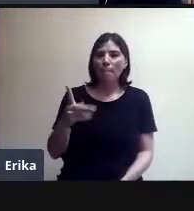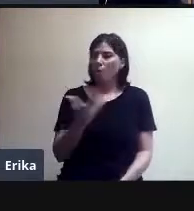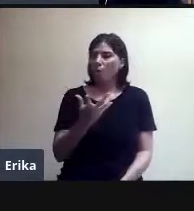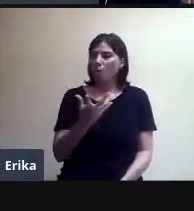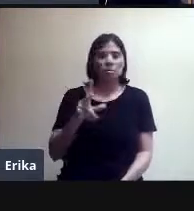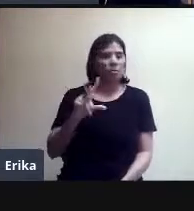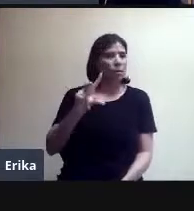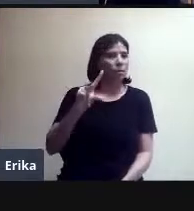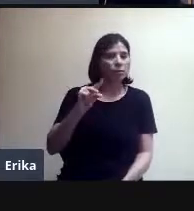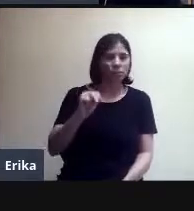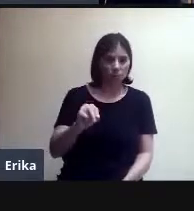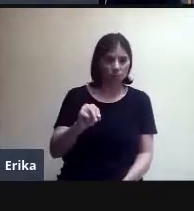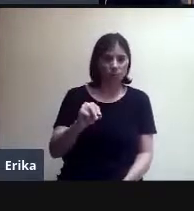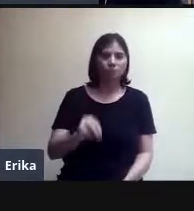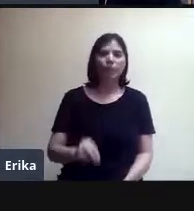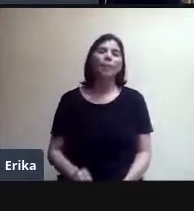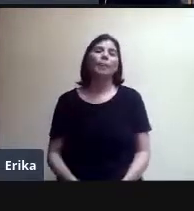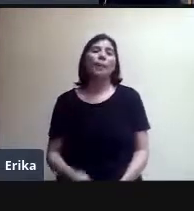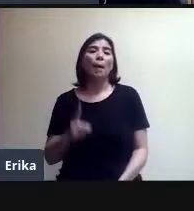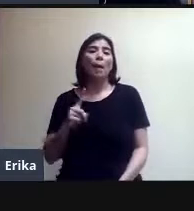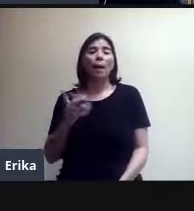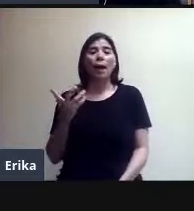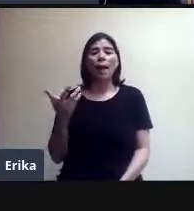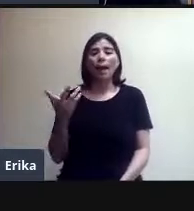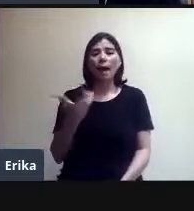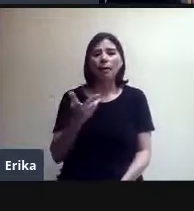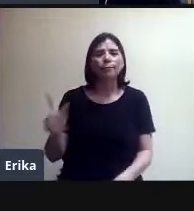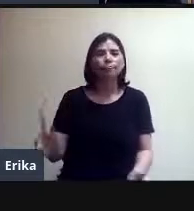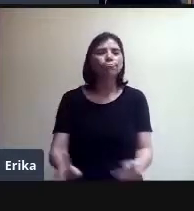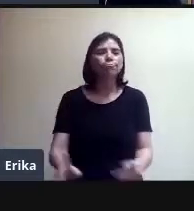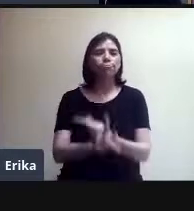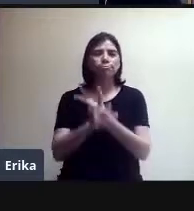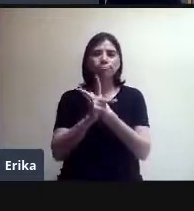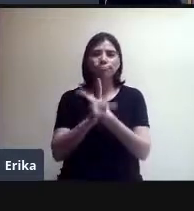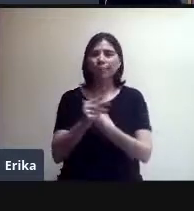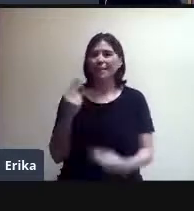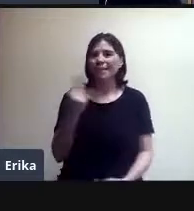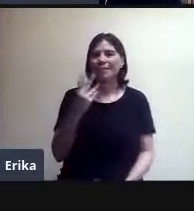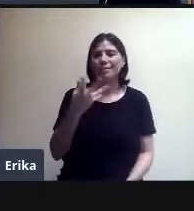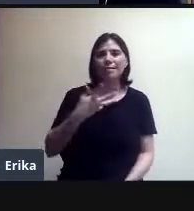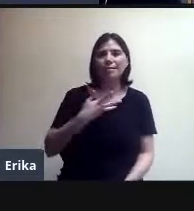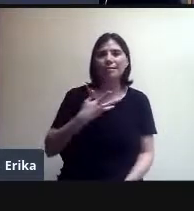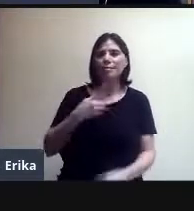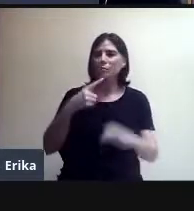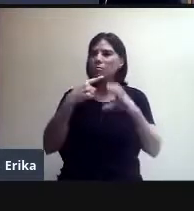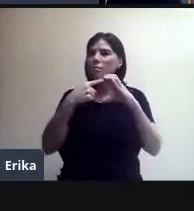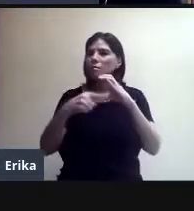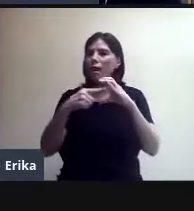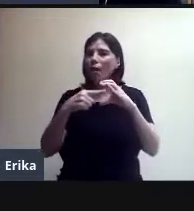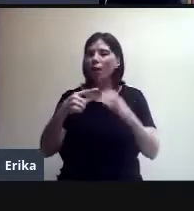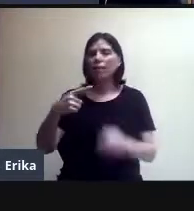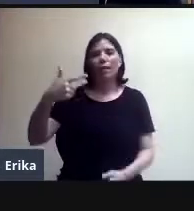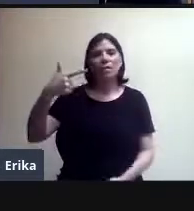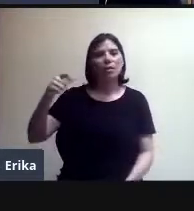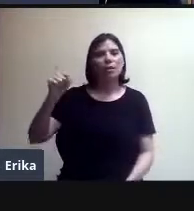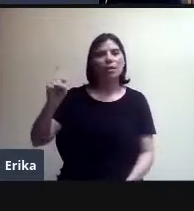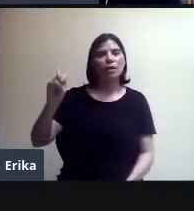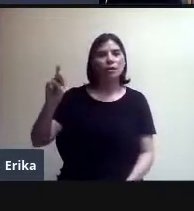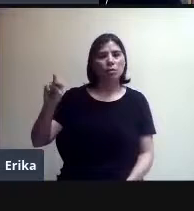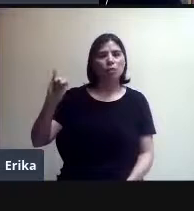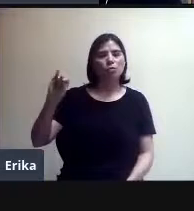hacer una videoconferencia, pues es tener una cuenta de G Suite. Y vamos a ver la